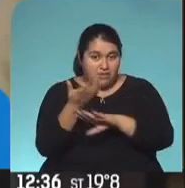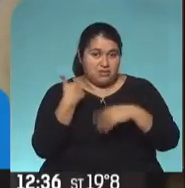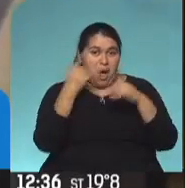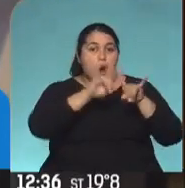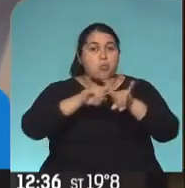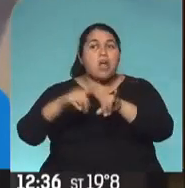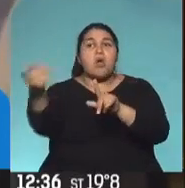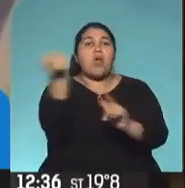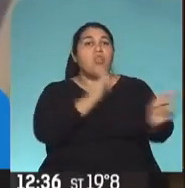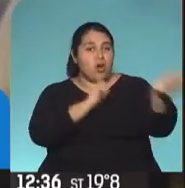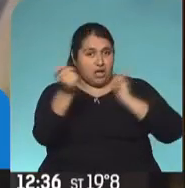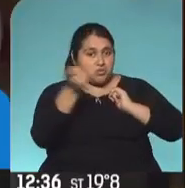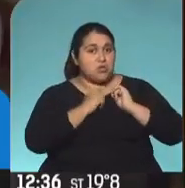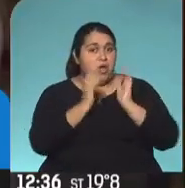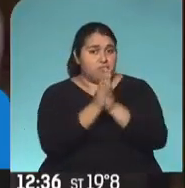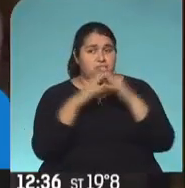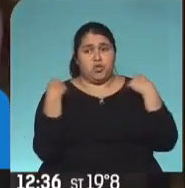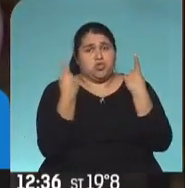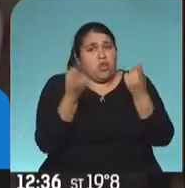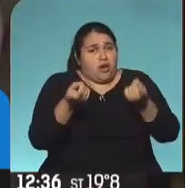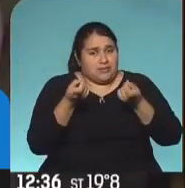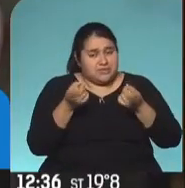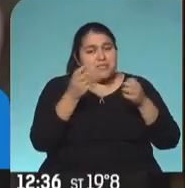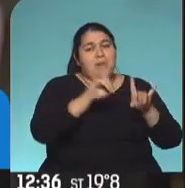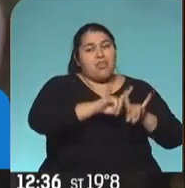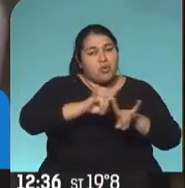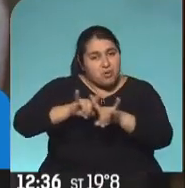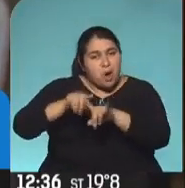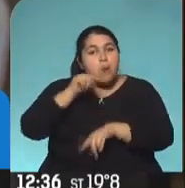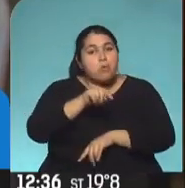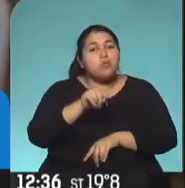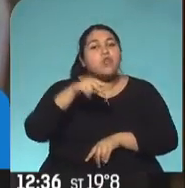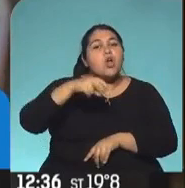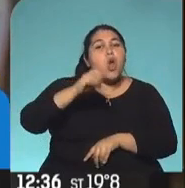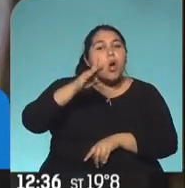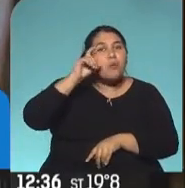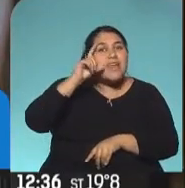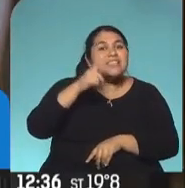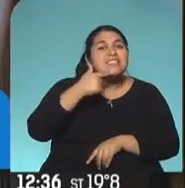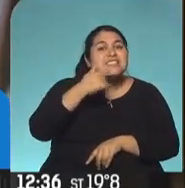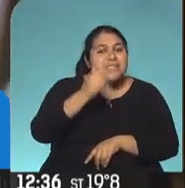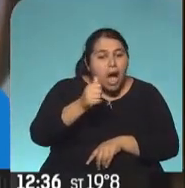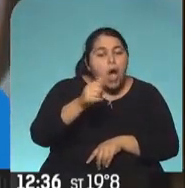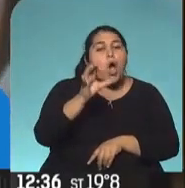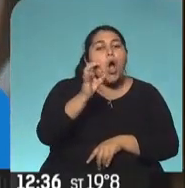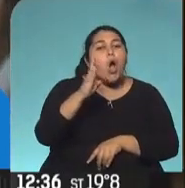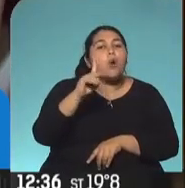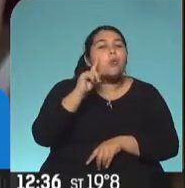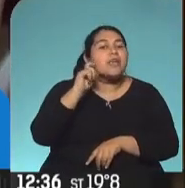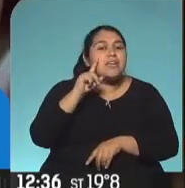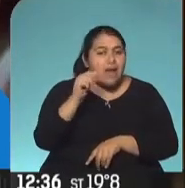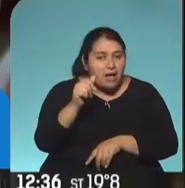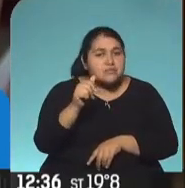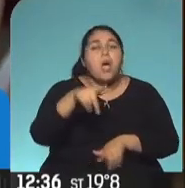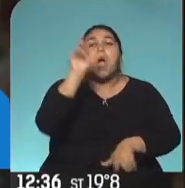recibir donaciones porque necesitamos. Se llama www.noblezaobliga.com y solamente recibimos allí donaciones de